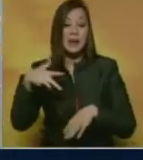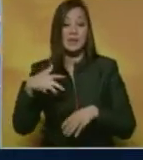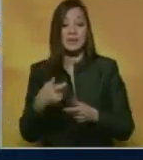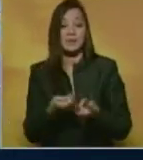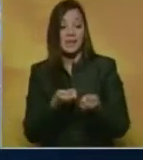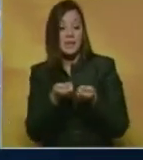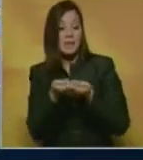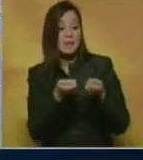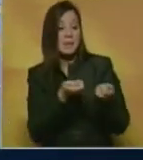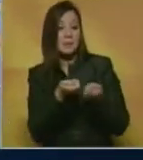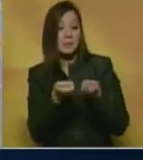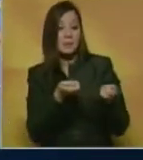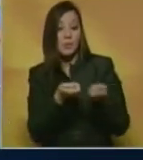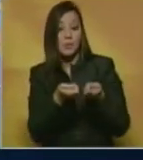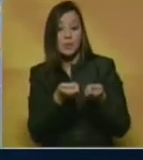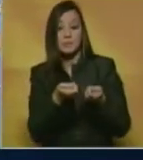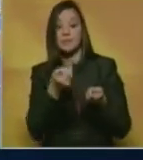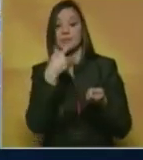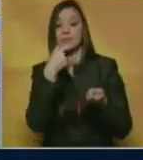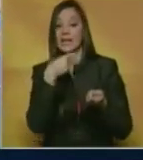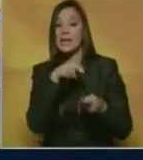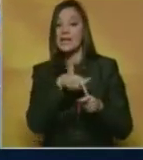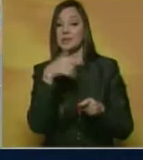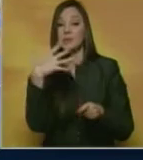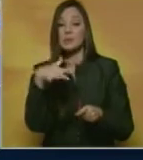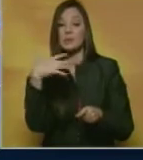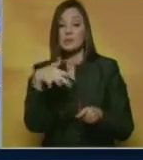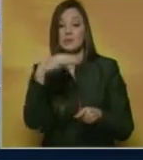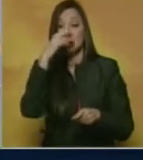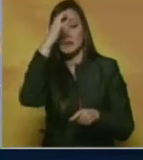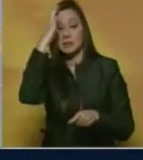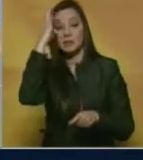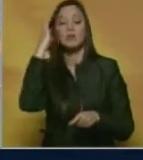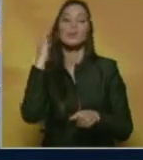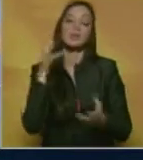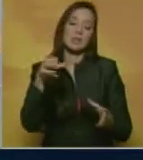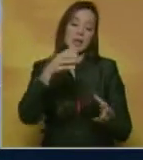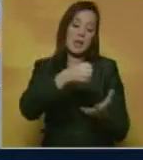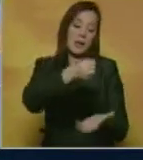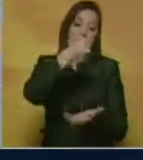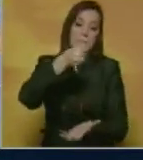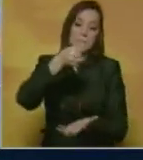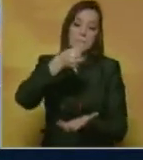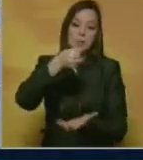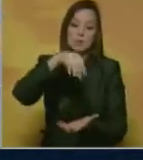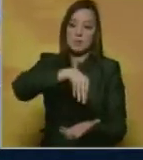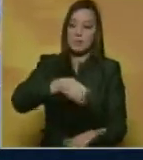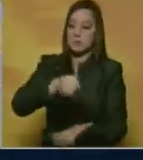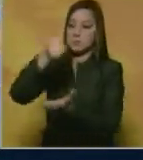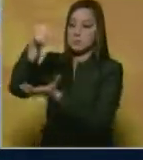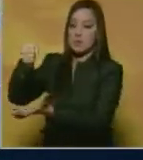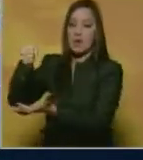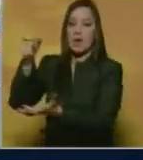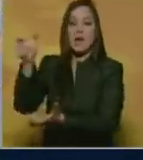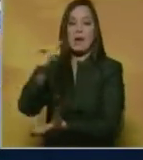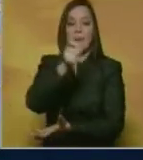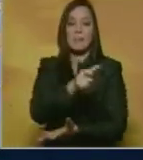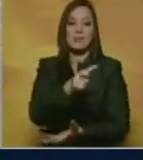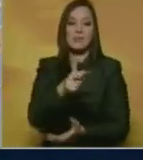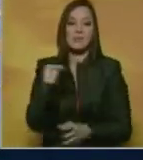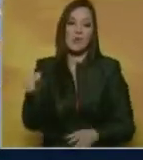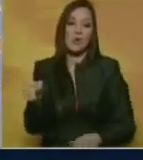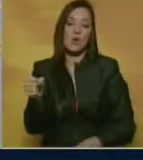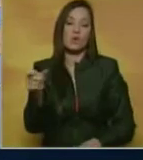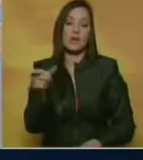el medicamento que es sumamente delicado y se está colocando en bolsas plásticas y se están entregando a las personas trasplantadas